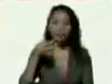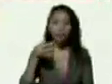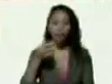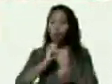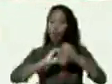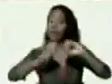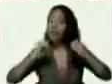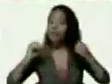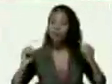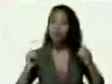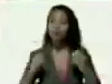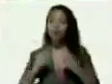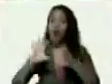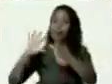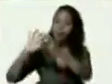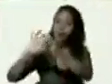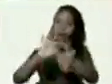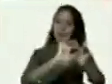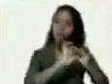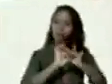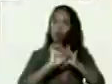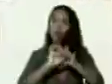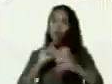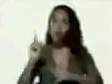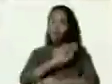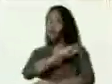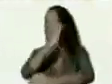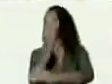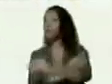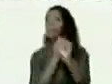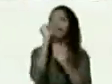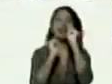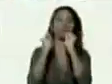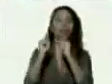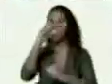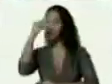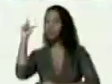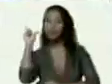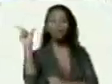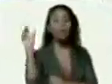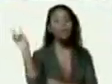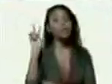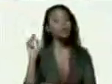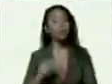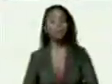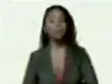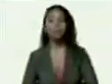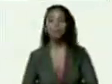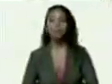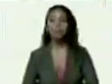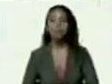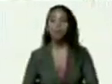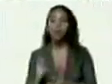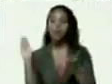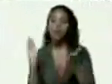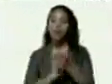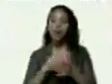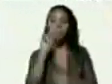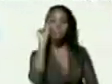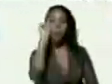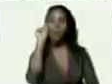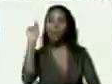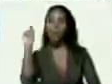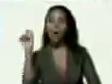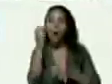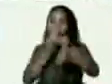organización articulación de esta poderosa maquinaria del partido socialista unido de venezuela nos ponga los puntos sobre las